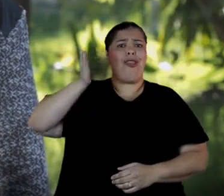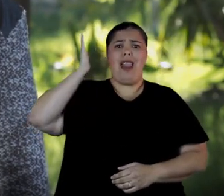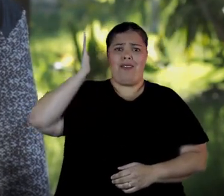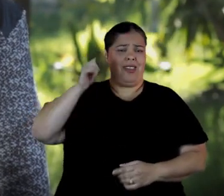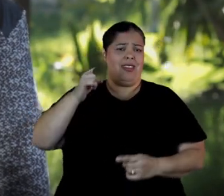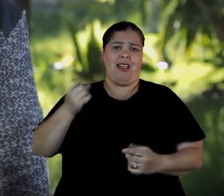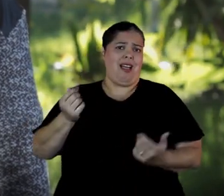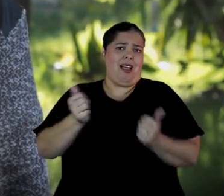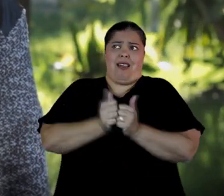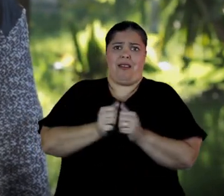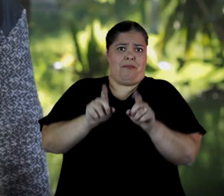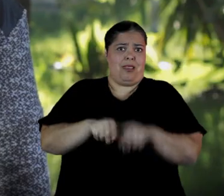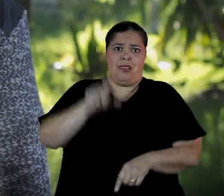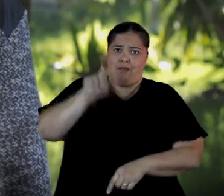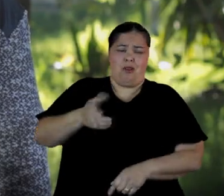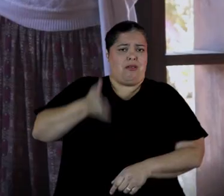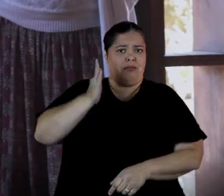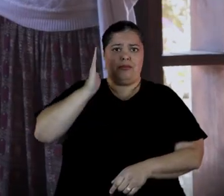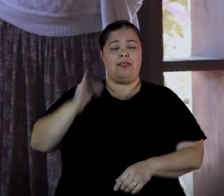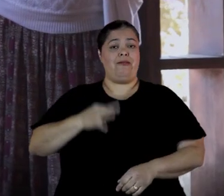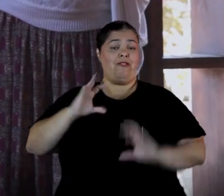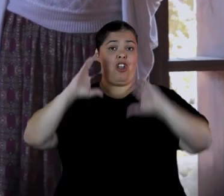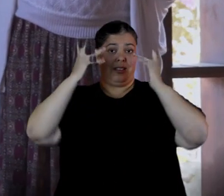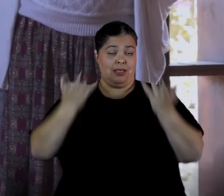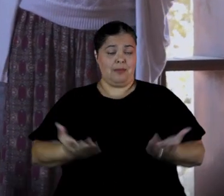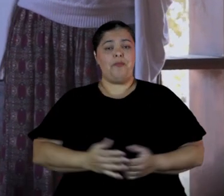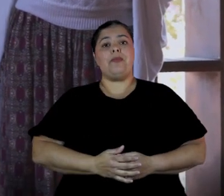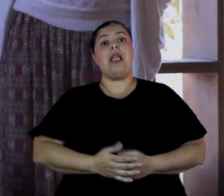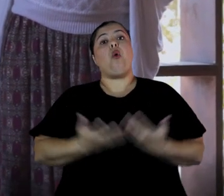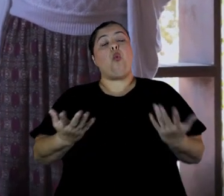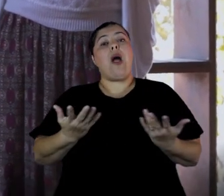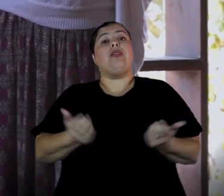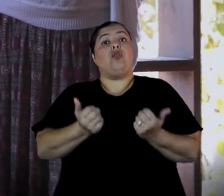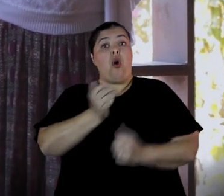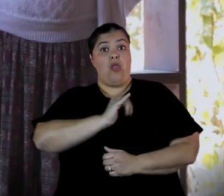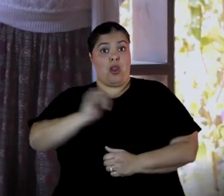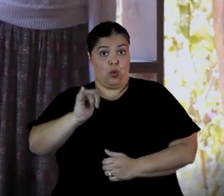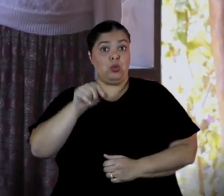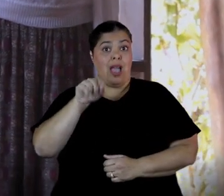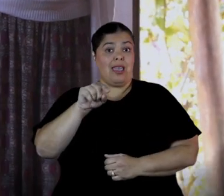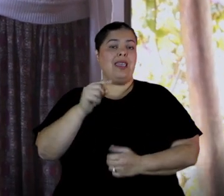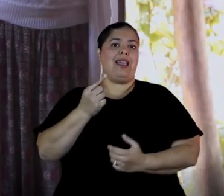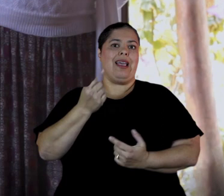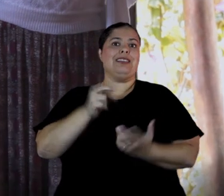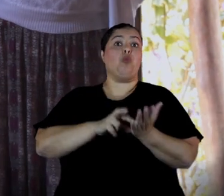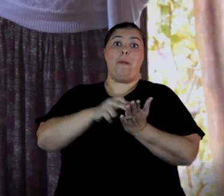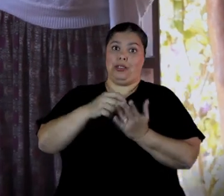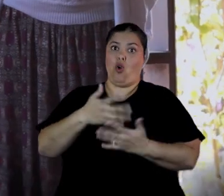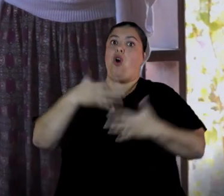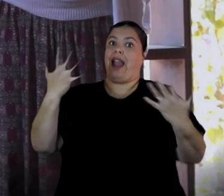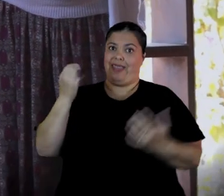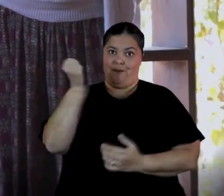toda la vida. Al momento de realizar la denuncia, este gran paso genera consecuencias a nivel judicial.